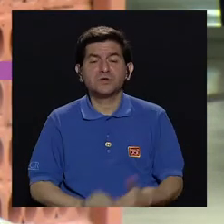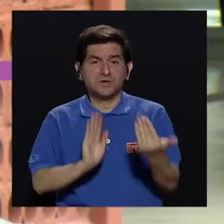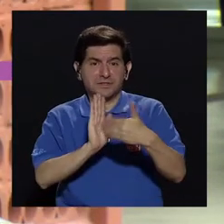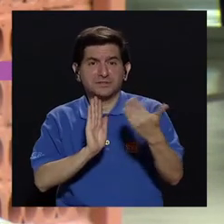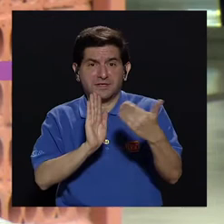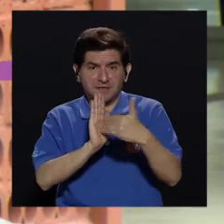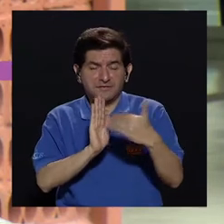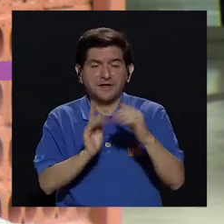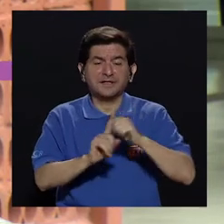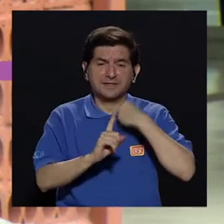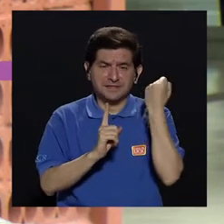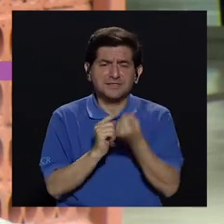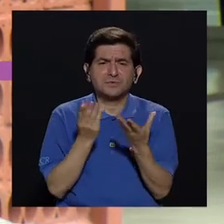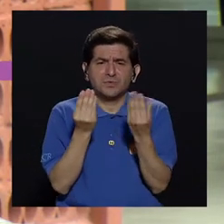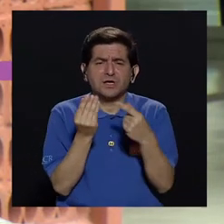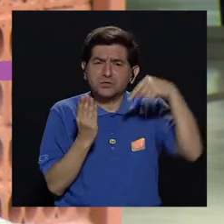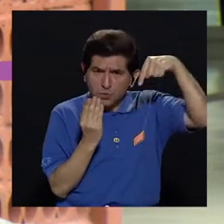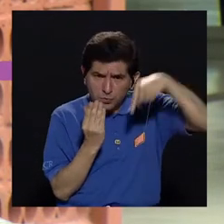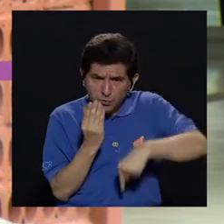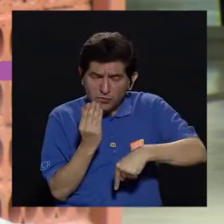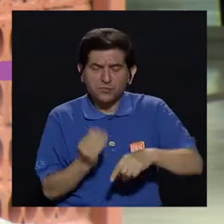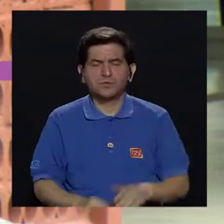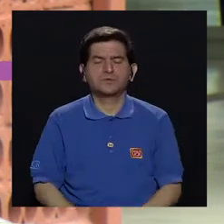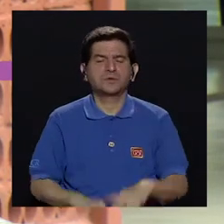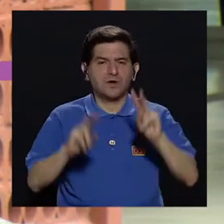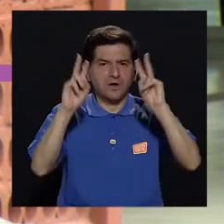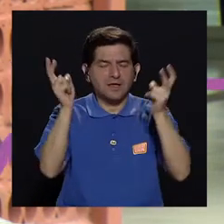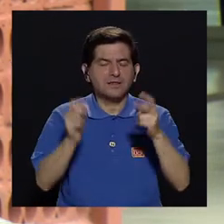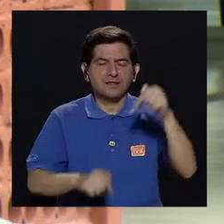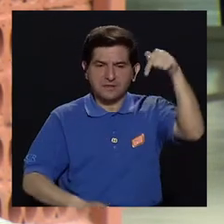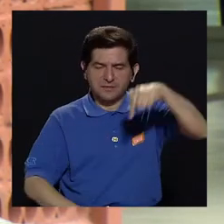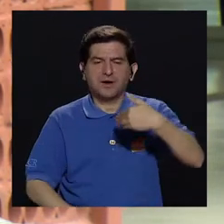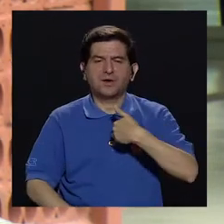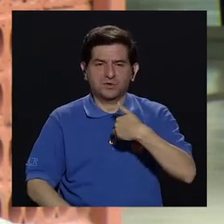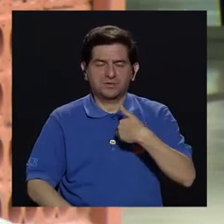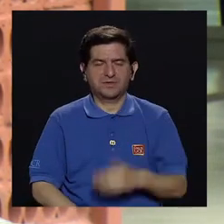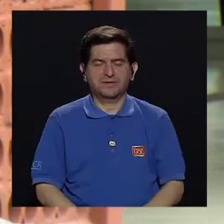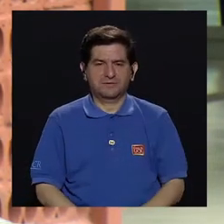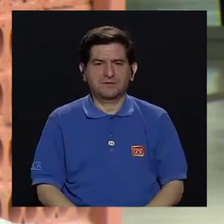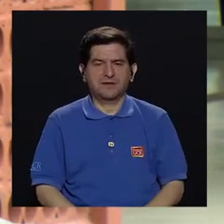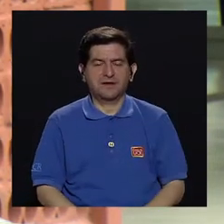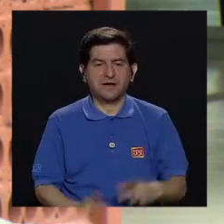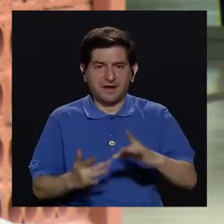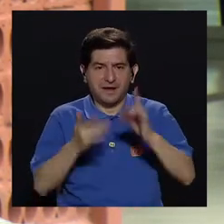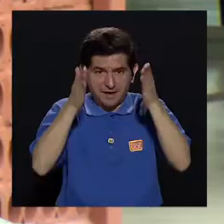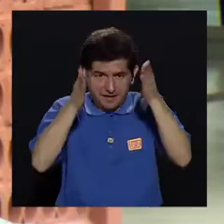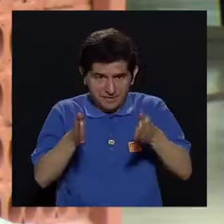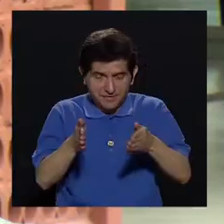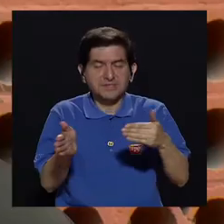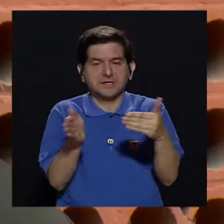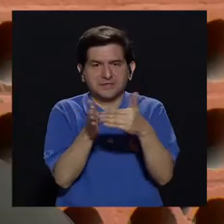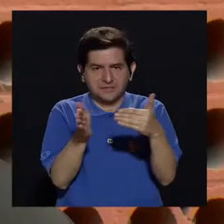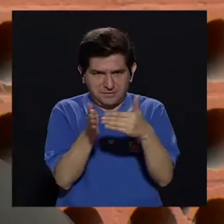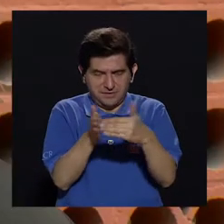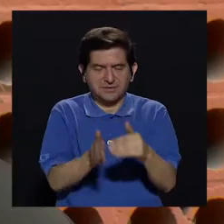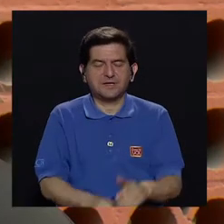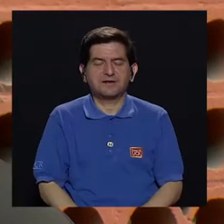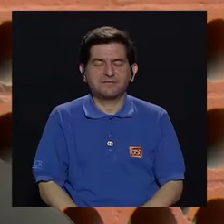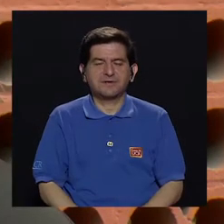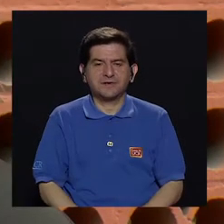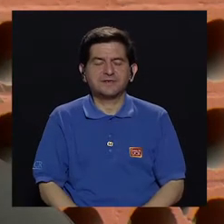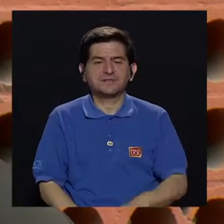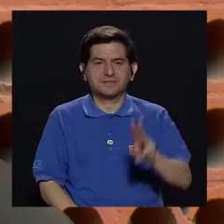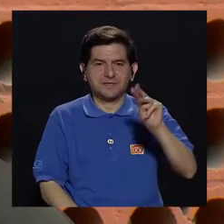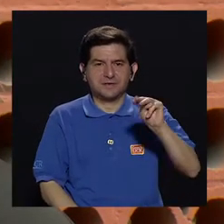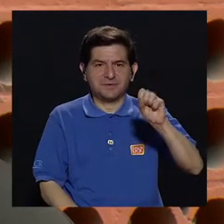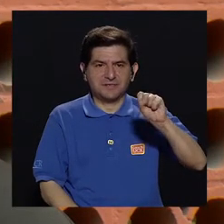que padecen estos ataques de pánico y para poder conversar acerca de este tema contamos el día de hoy con la presencia de las especialistas, nuevamente se trata